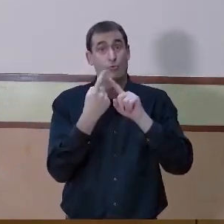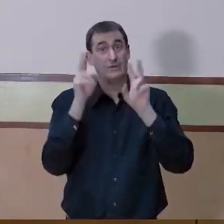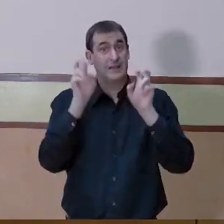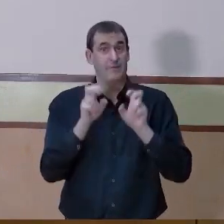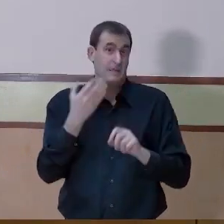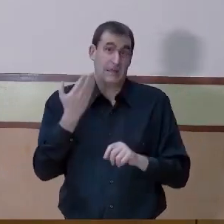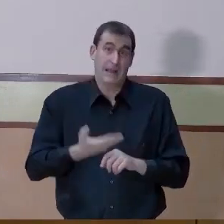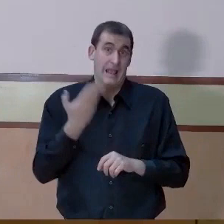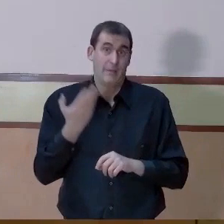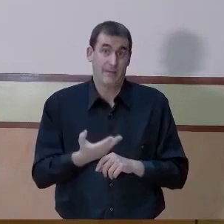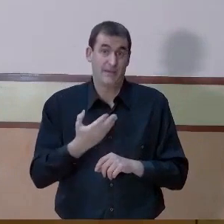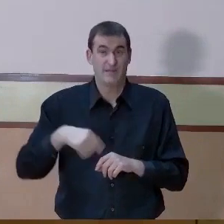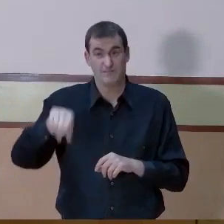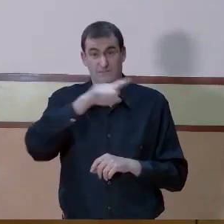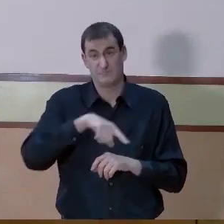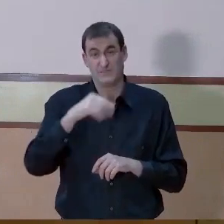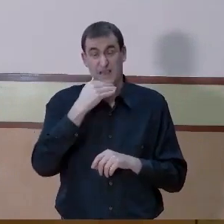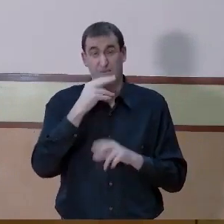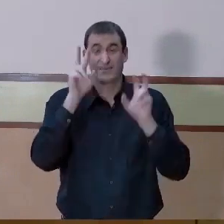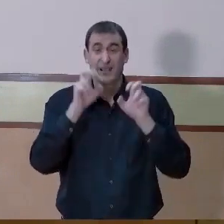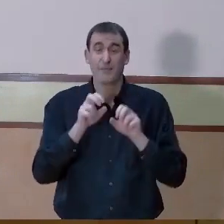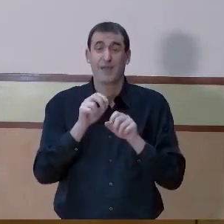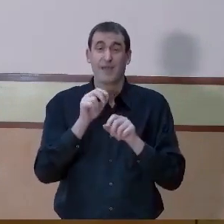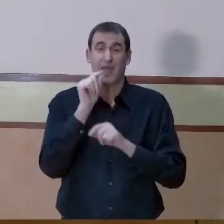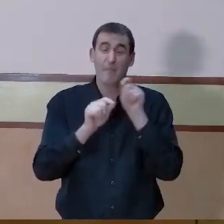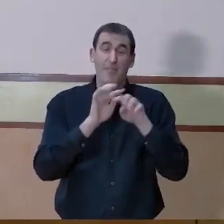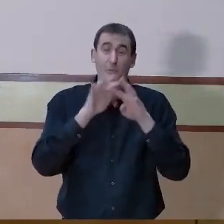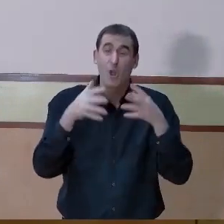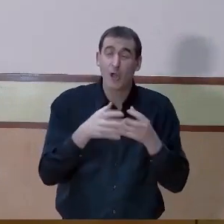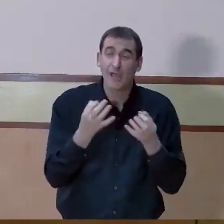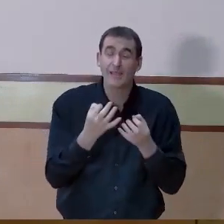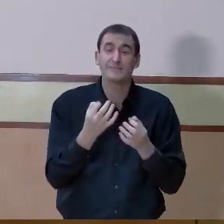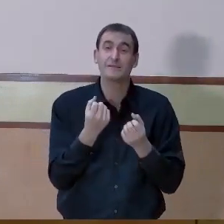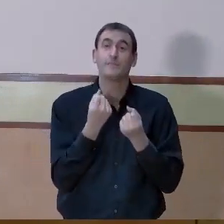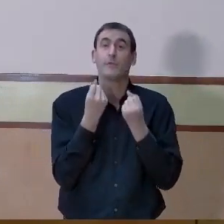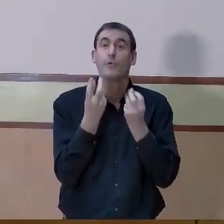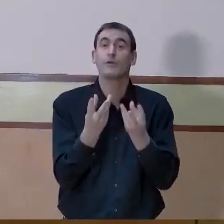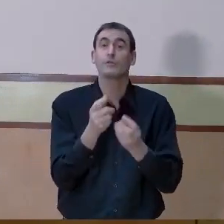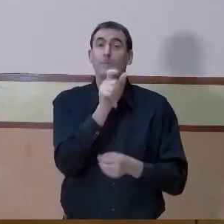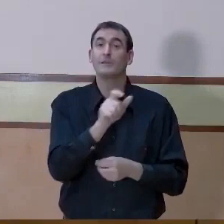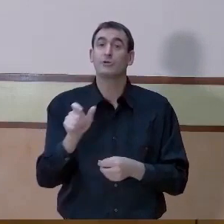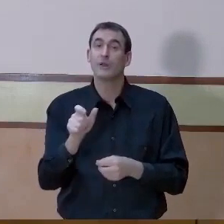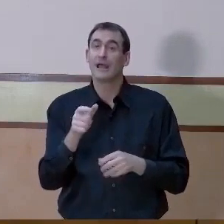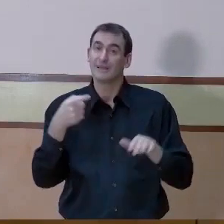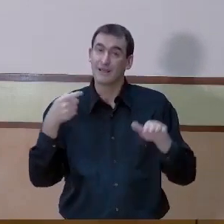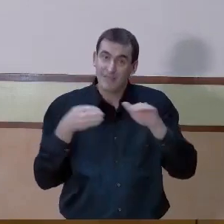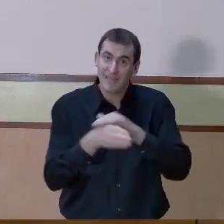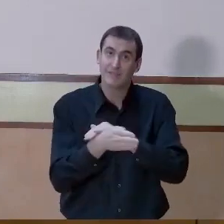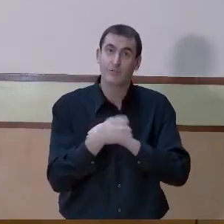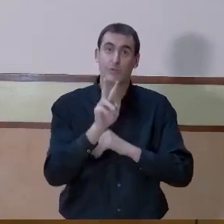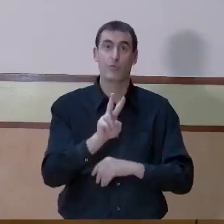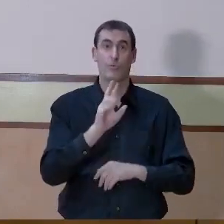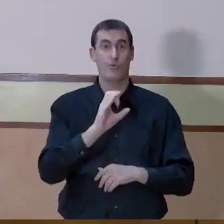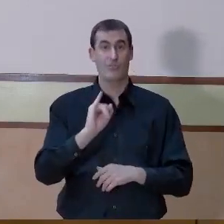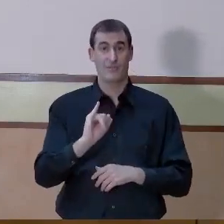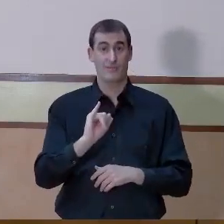la situación epidemiológica o asistencial en este caso, que es el número de personas en unidades de cuidados intensivos, que en